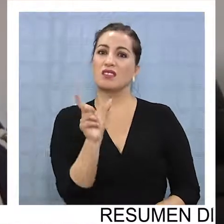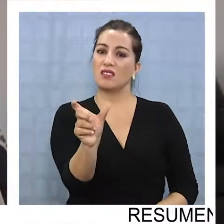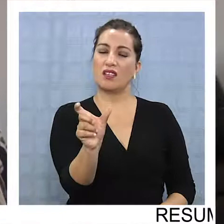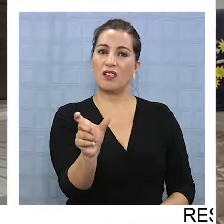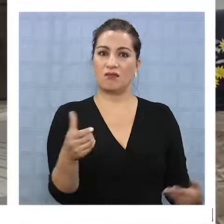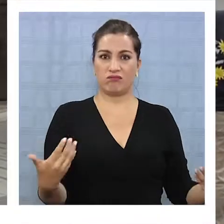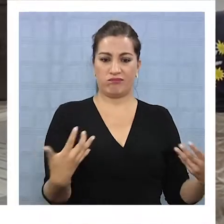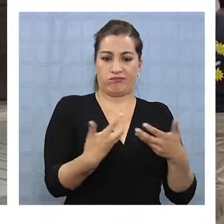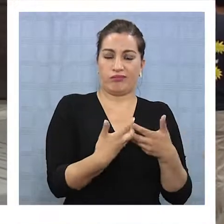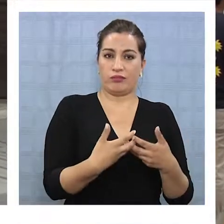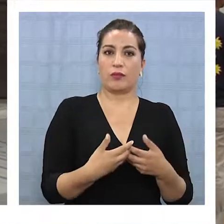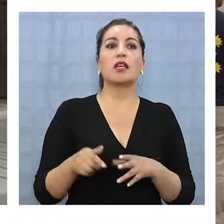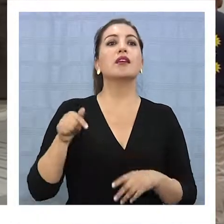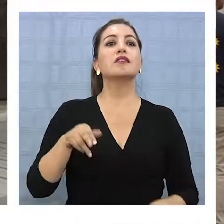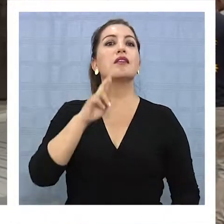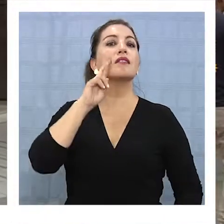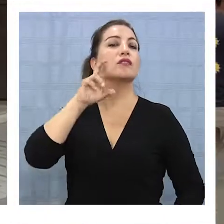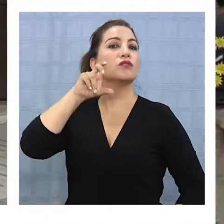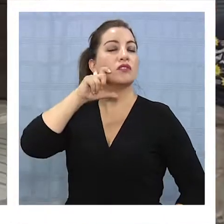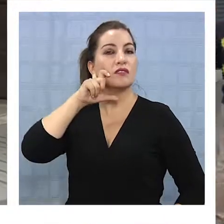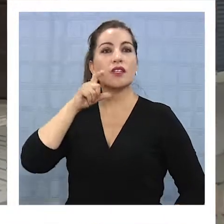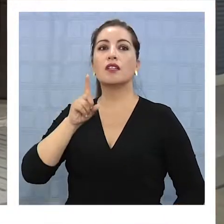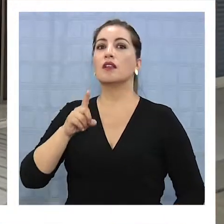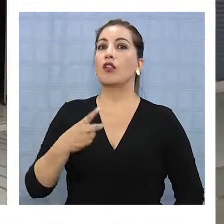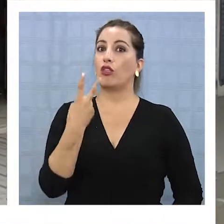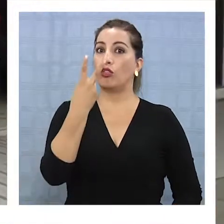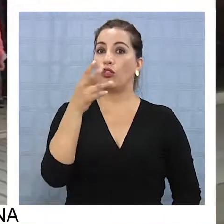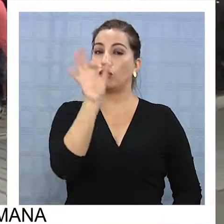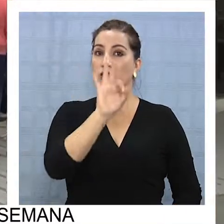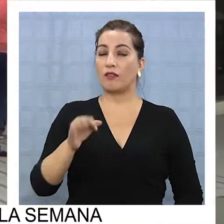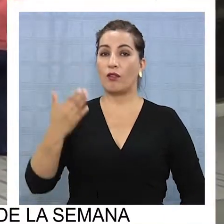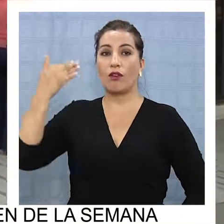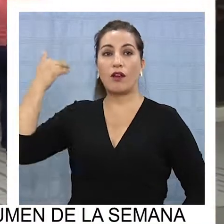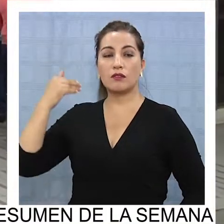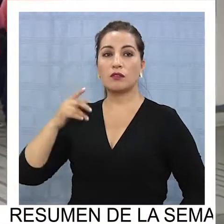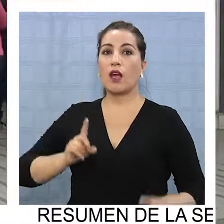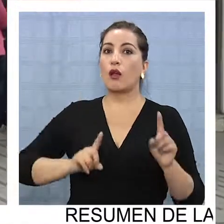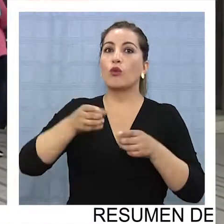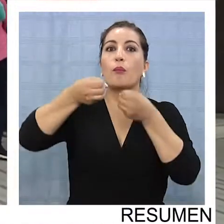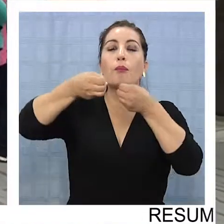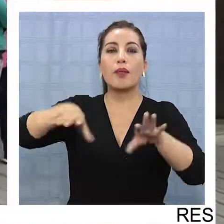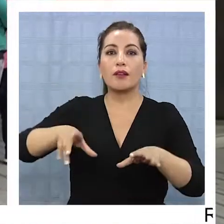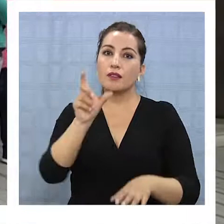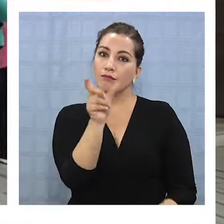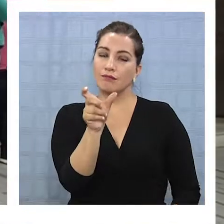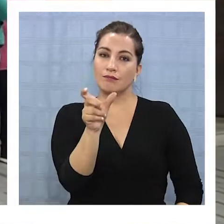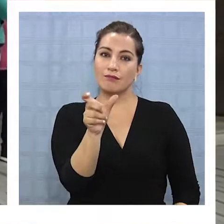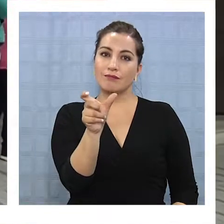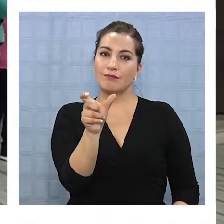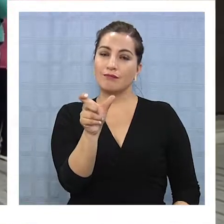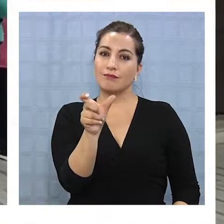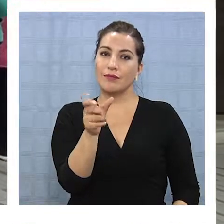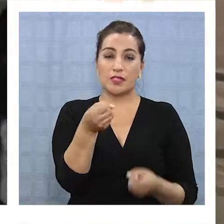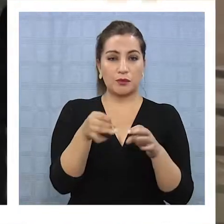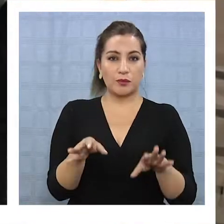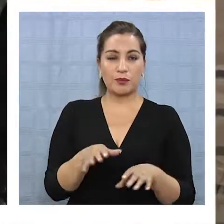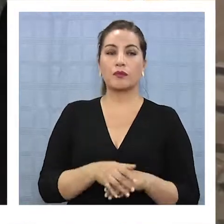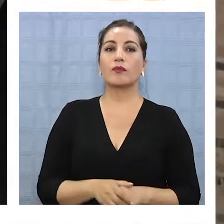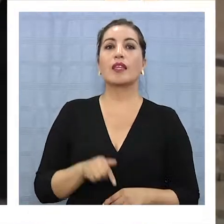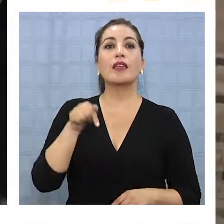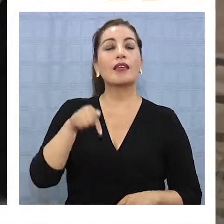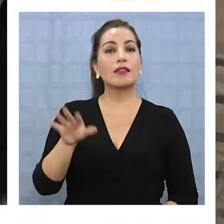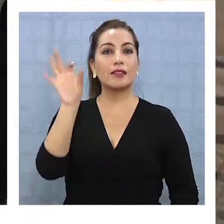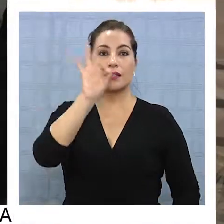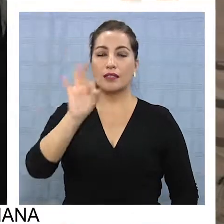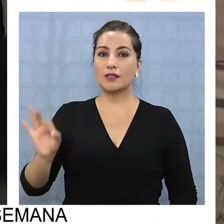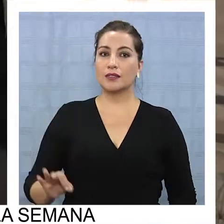correspondería. El registro civil atendió los dos sábados anteriores para casos de pérdida u otro del carnet de identidad. Y este